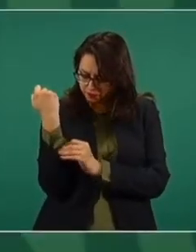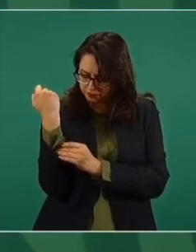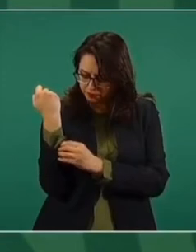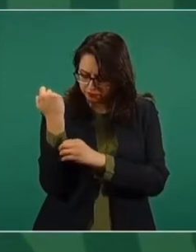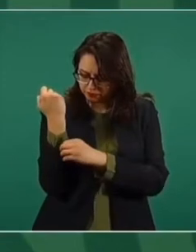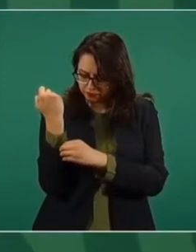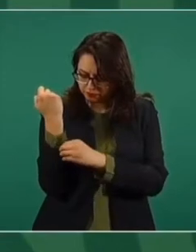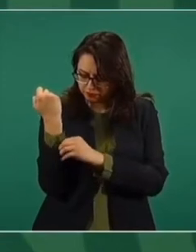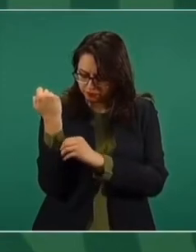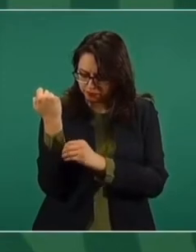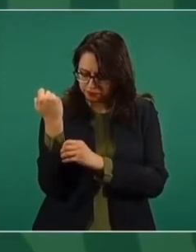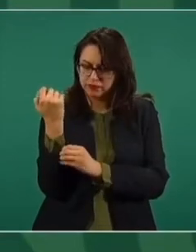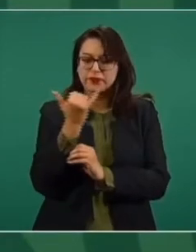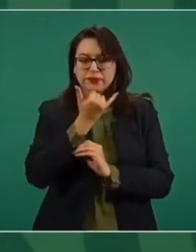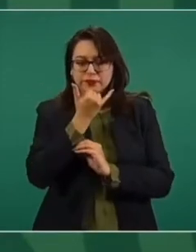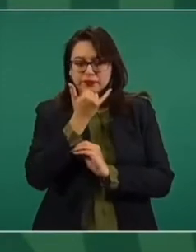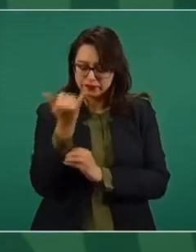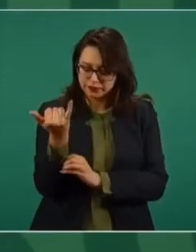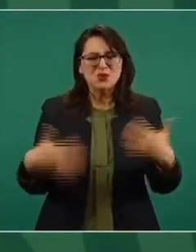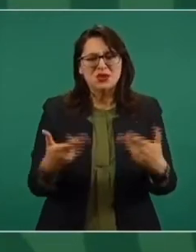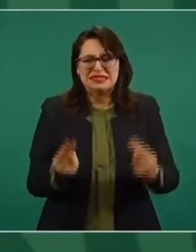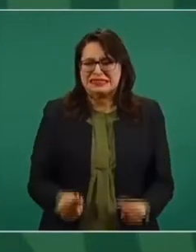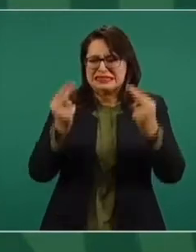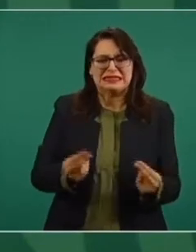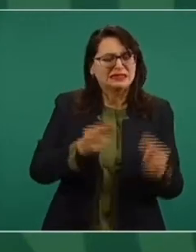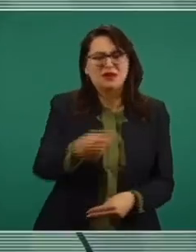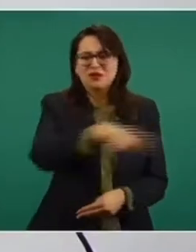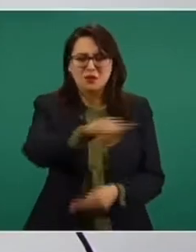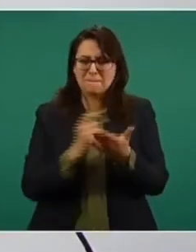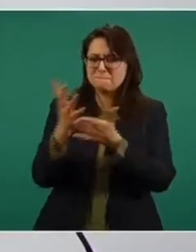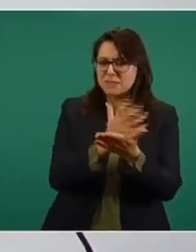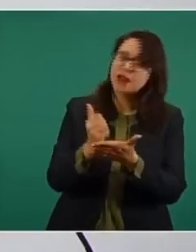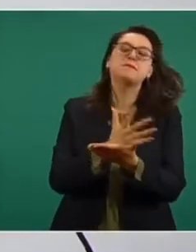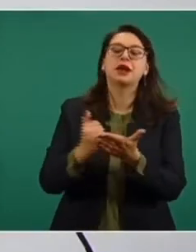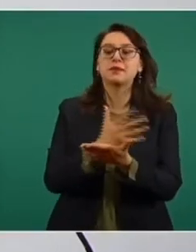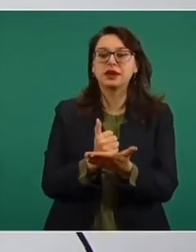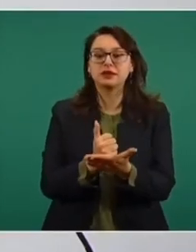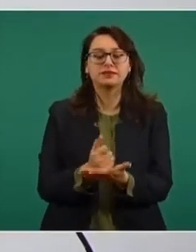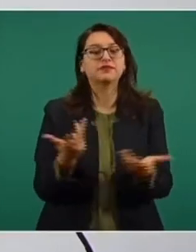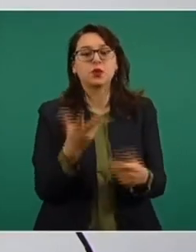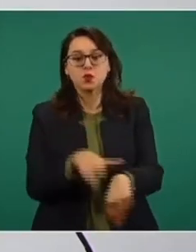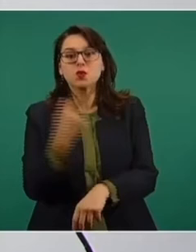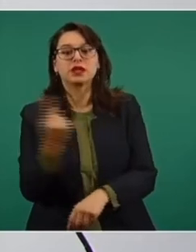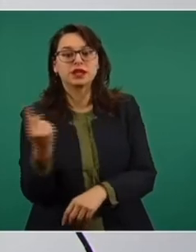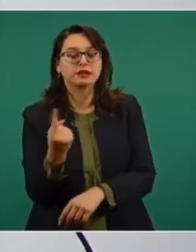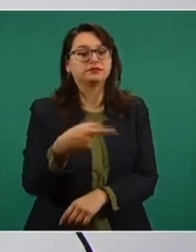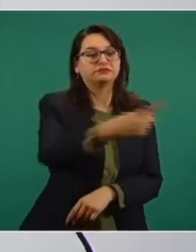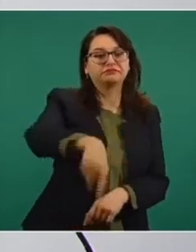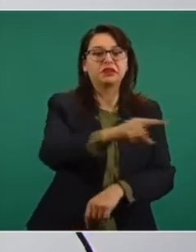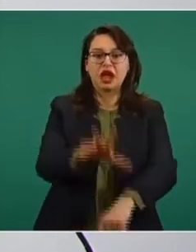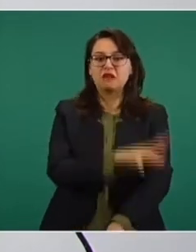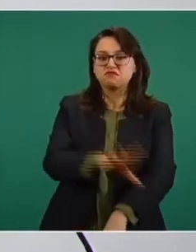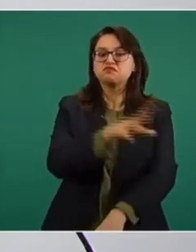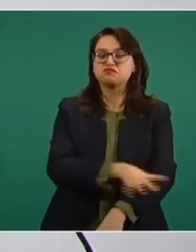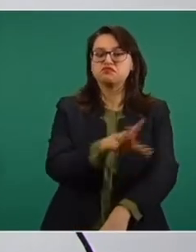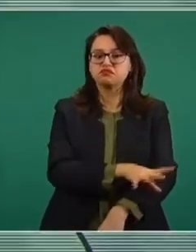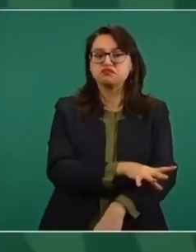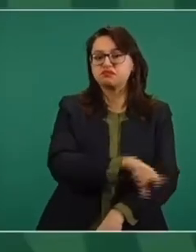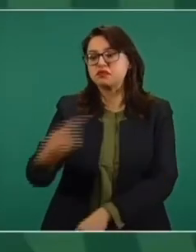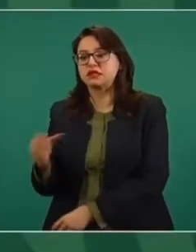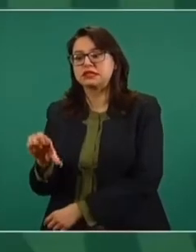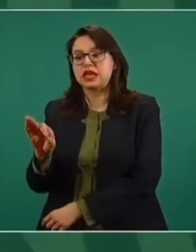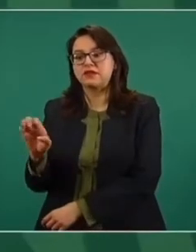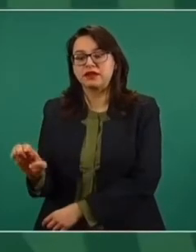a la Comisión Federal de Electricidad porque producen energía y la Comisión Federal de Electricidad